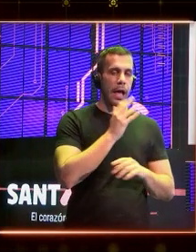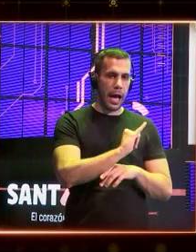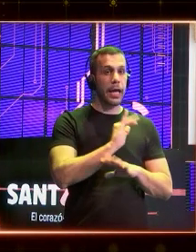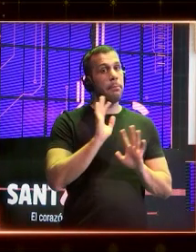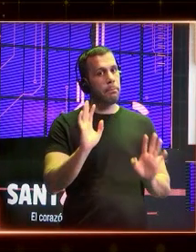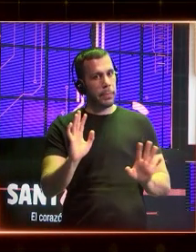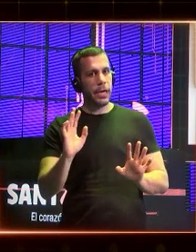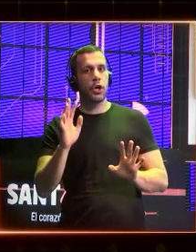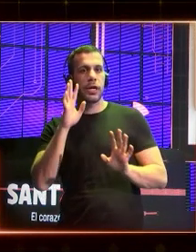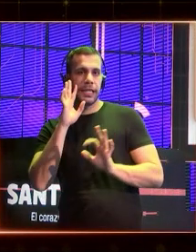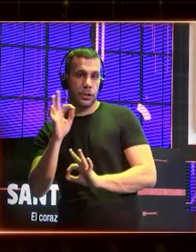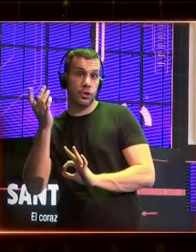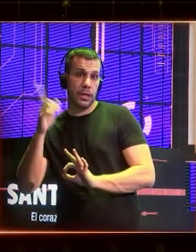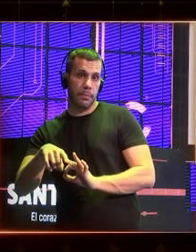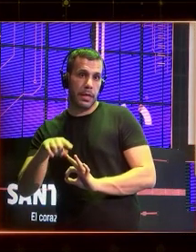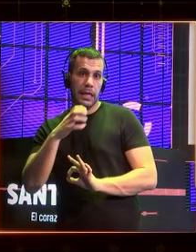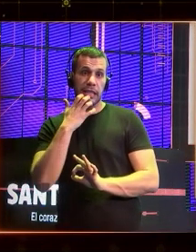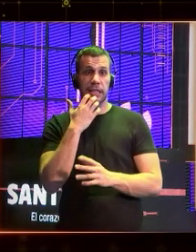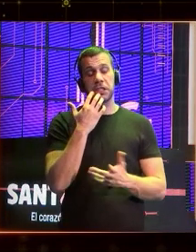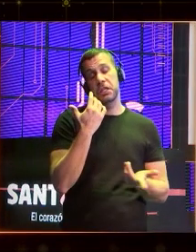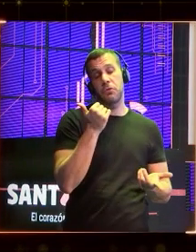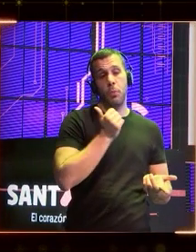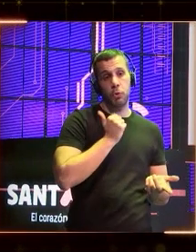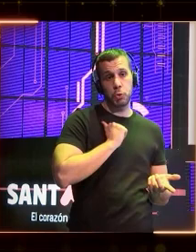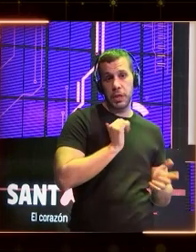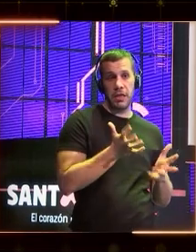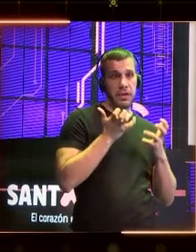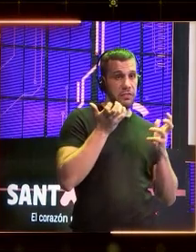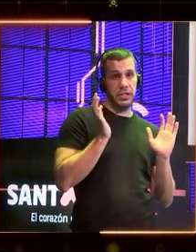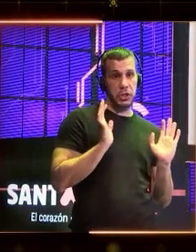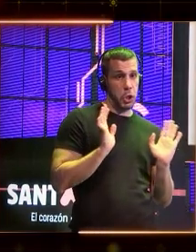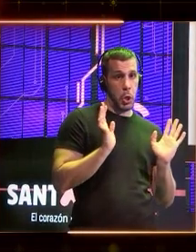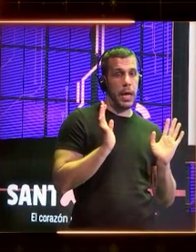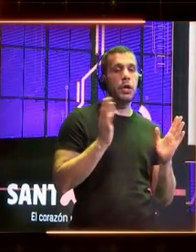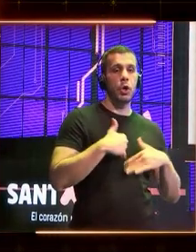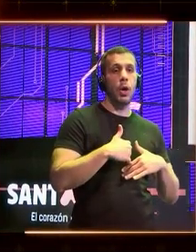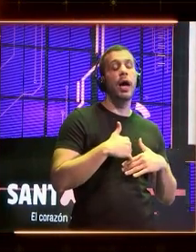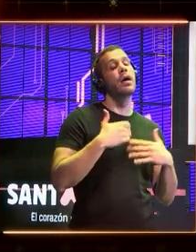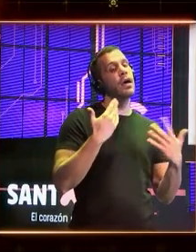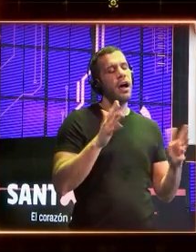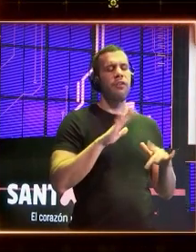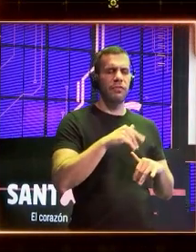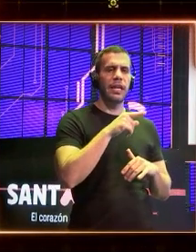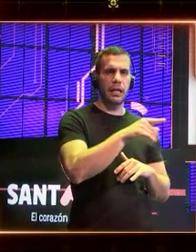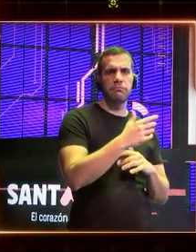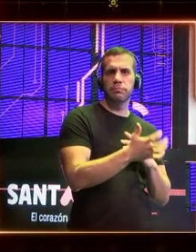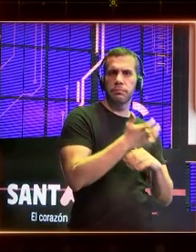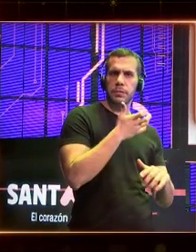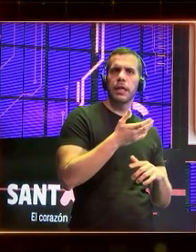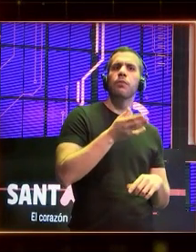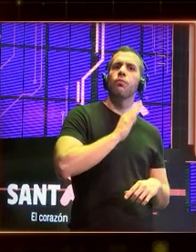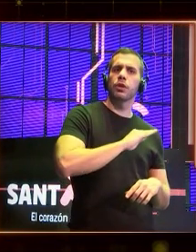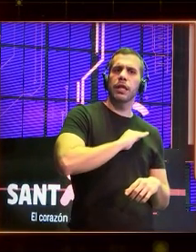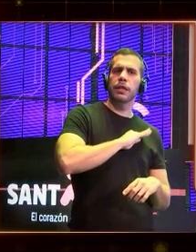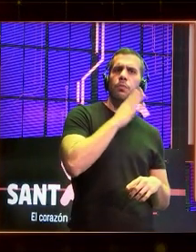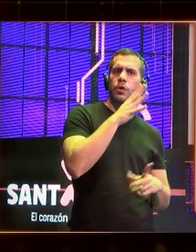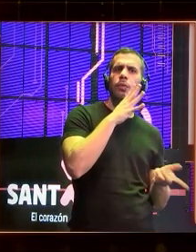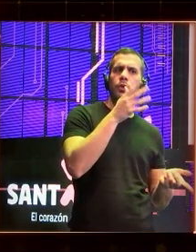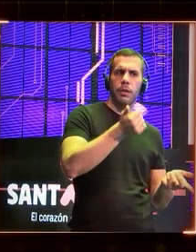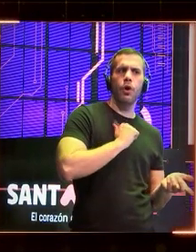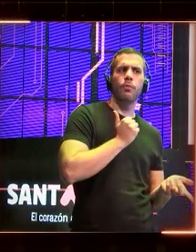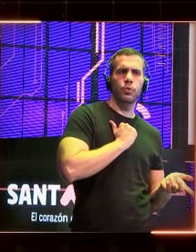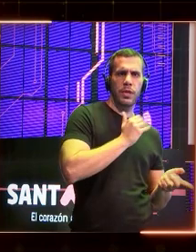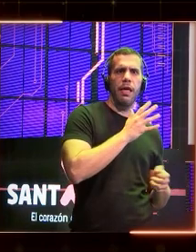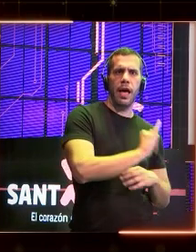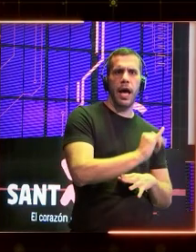beneficios, tampoco estaríamos aquí. Tampoco habría tanto dinero metido en tantas de estas empresas para desarrollar la IA. Es porque hay oportunidades. Lo hemos visto desde